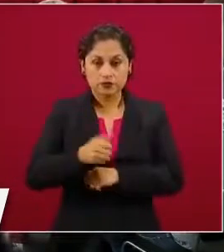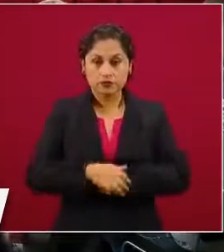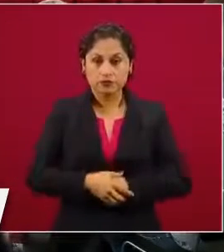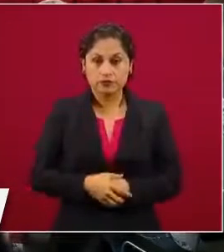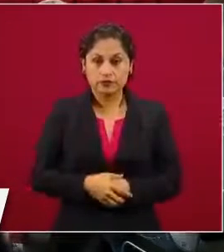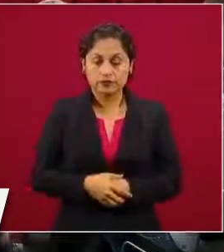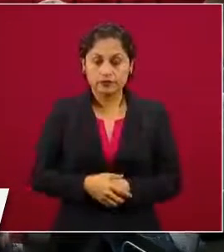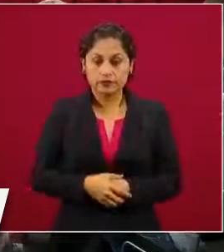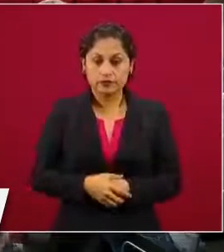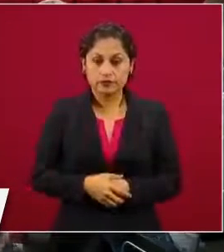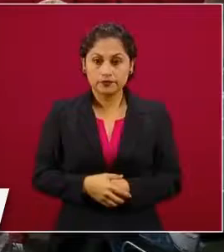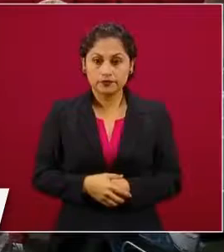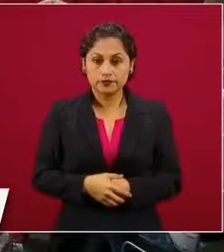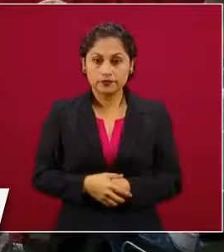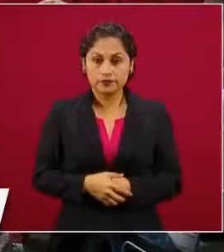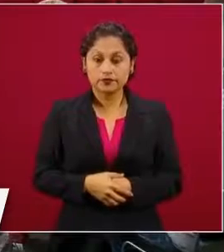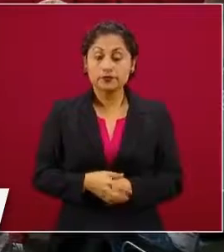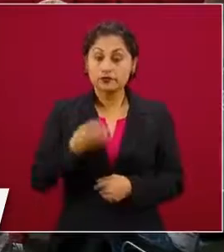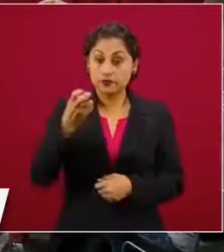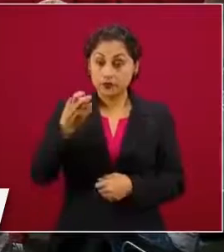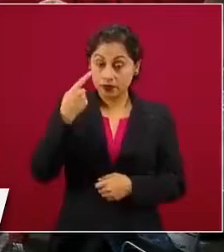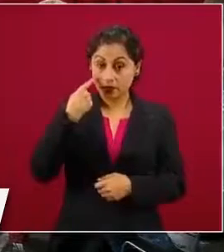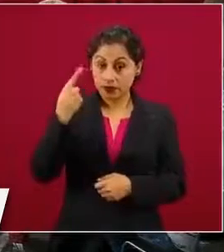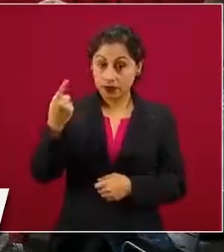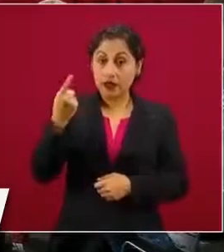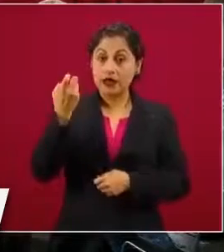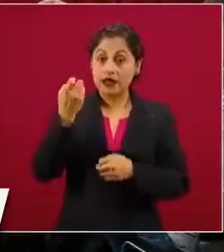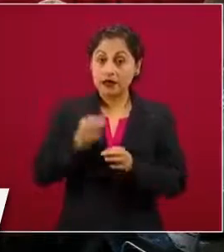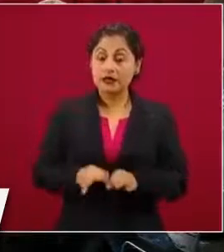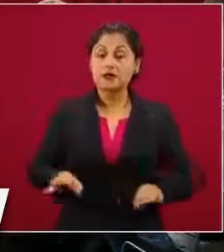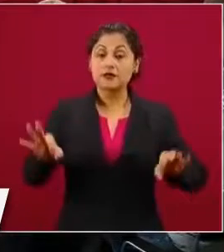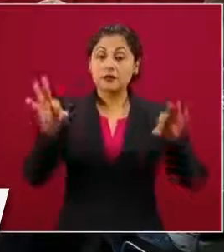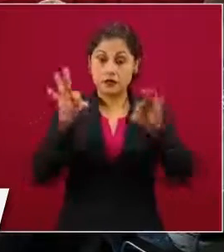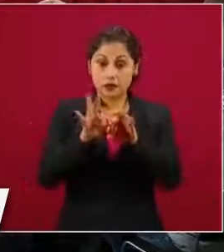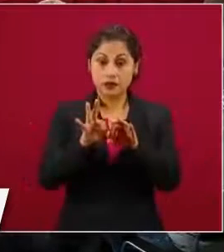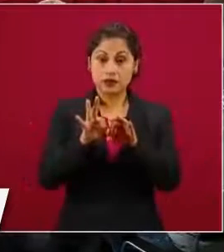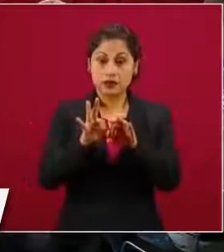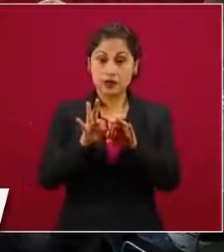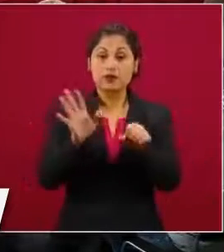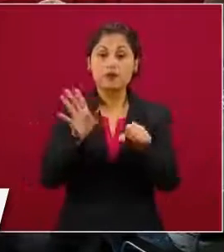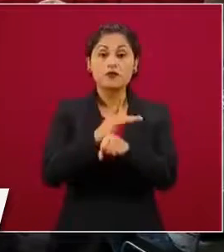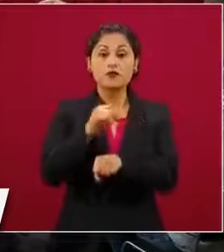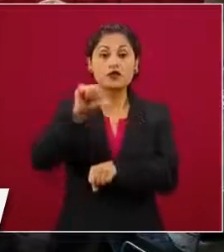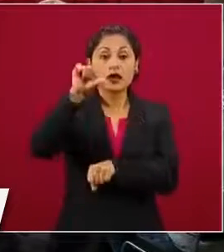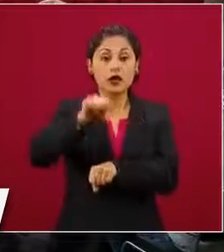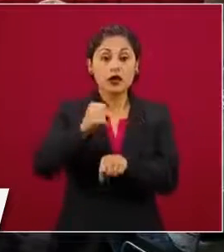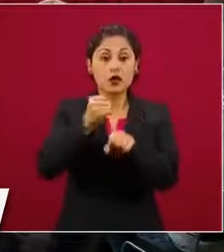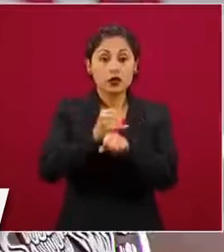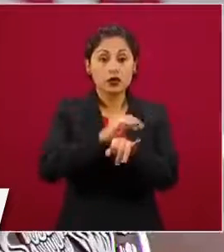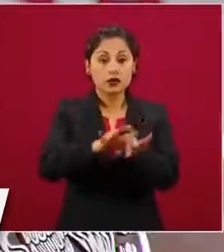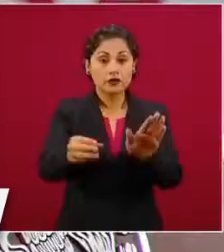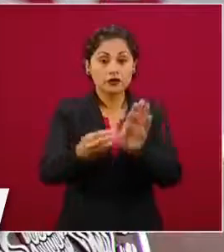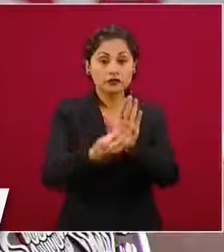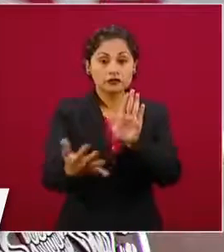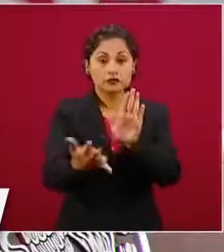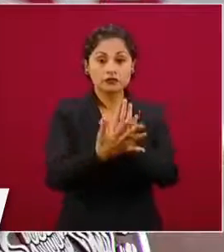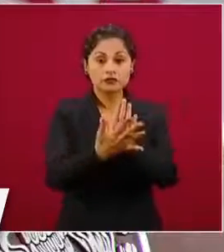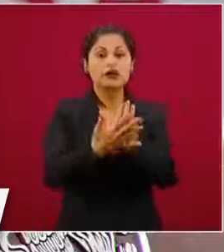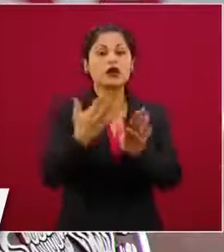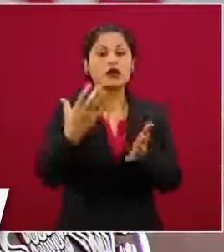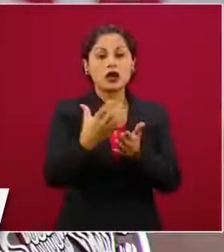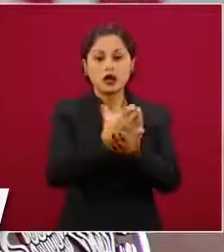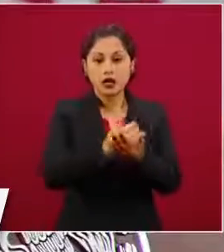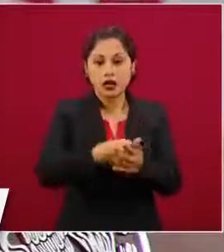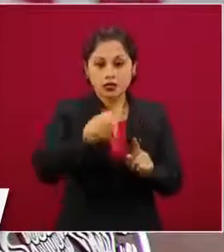Este es un tema interesante, dado que hoy se publican ya los folios de los ganadores